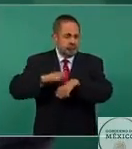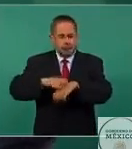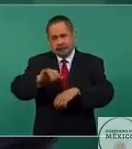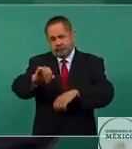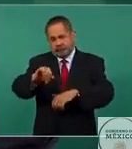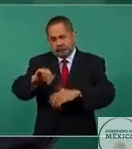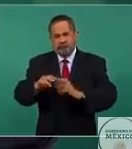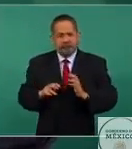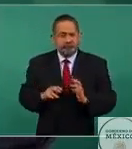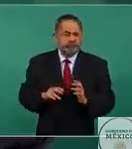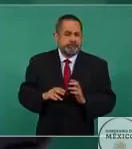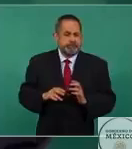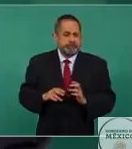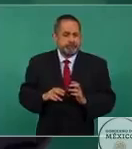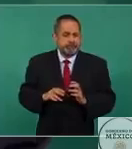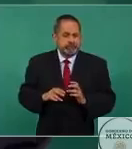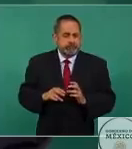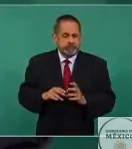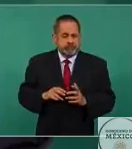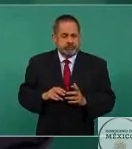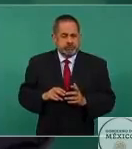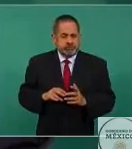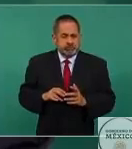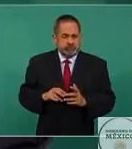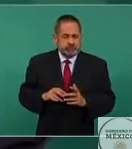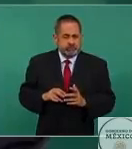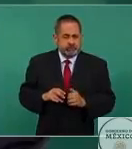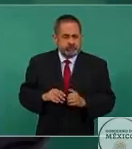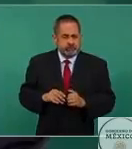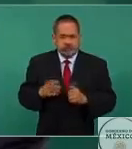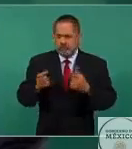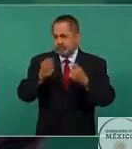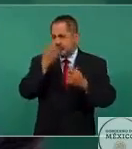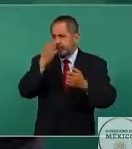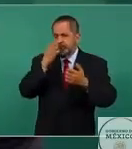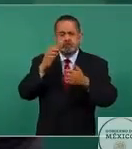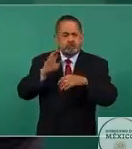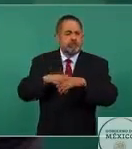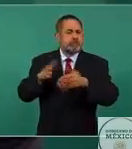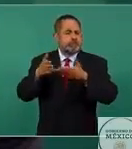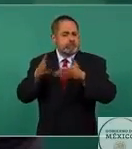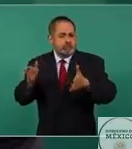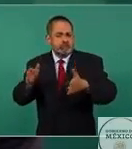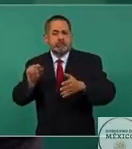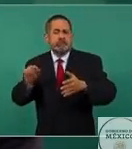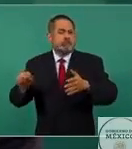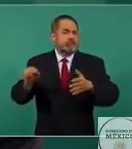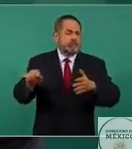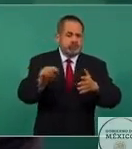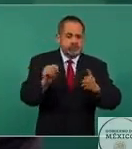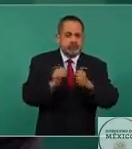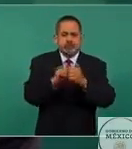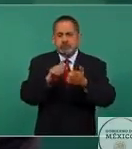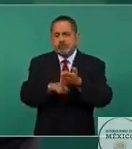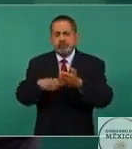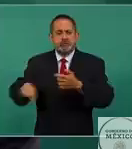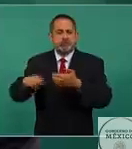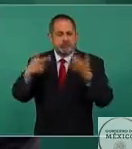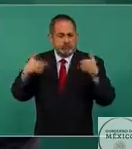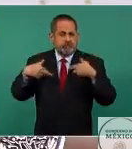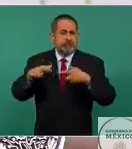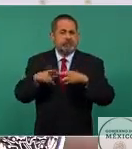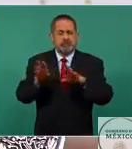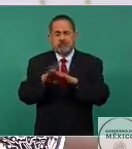estén abiertas con maestras, con